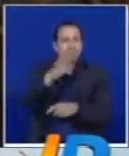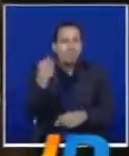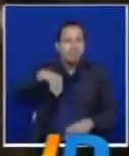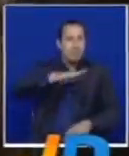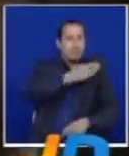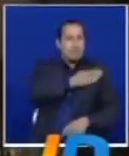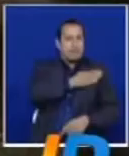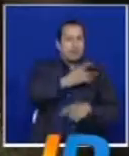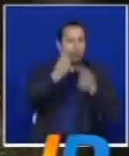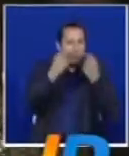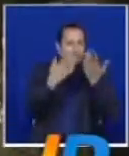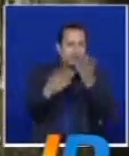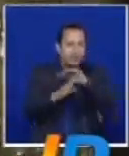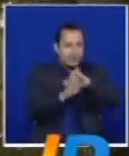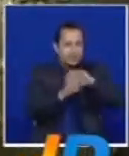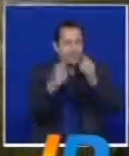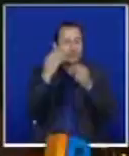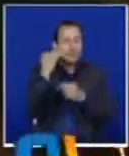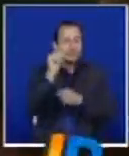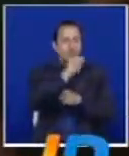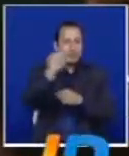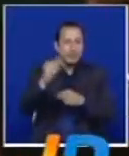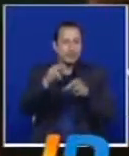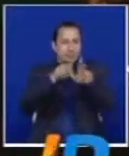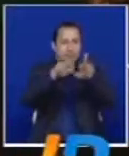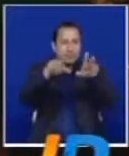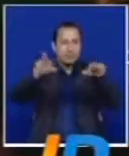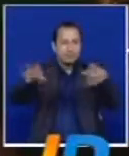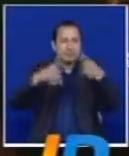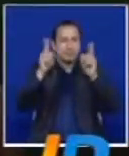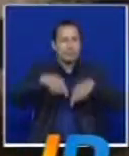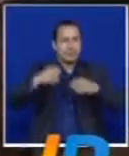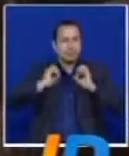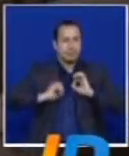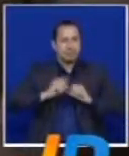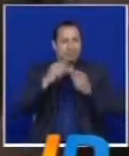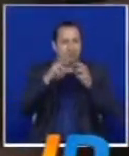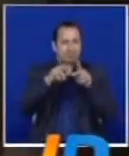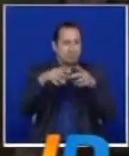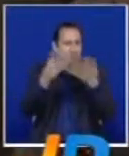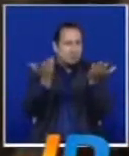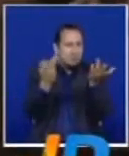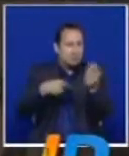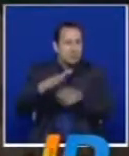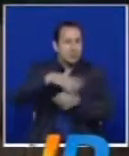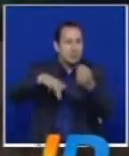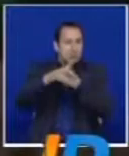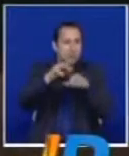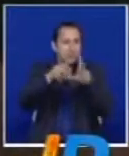su pava. Las prendas casuales femeninas pueden utilizarse con accesorios y sirven para diferentes ocasiones.